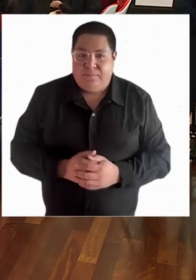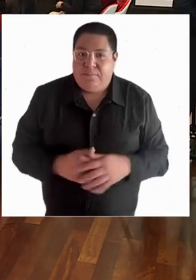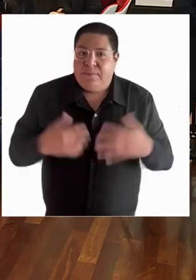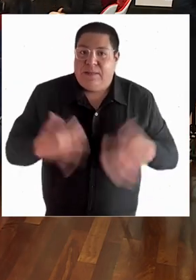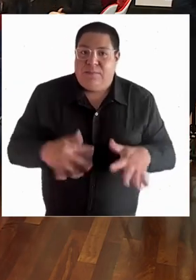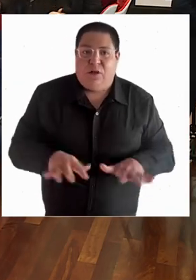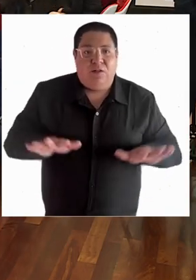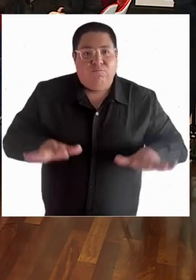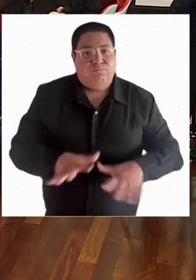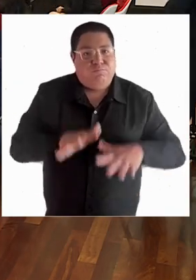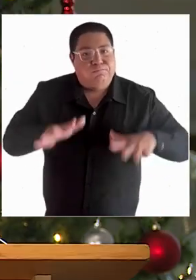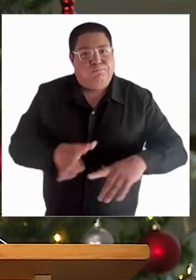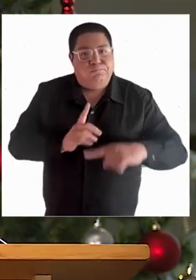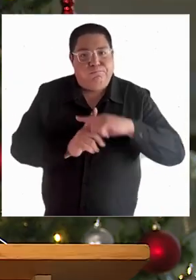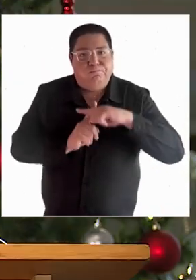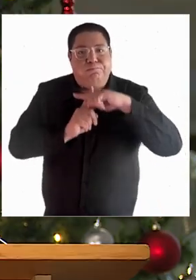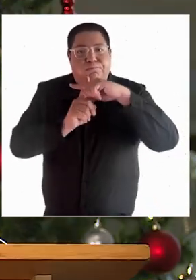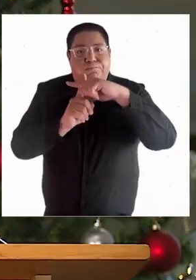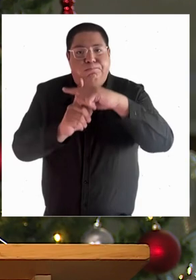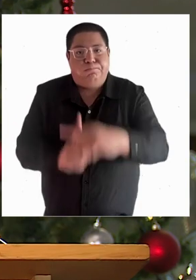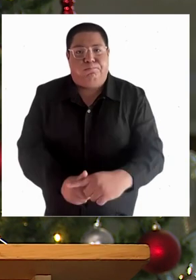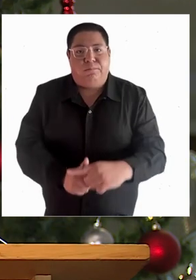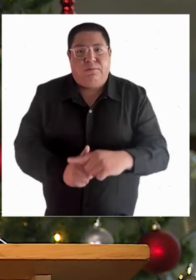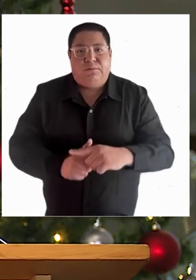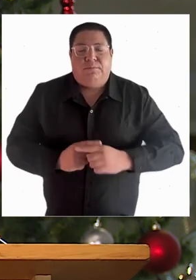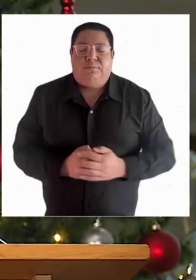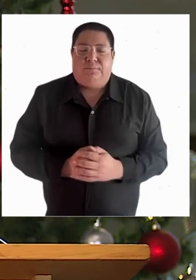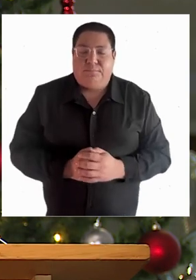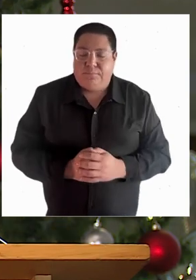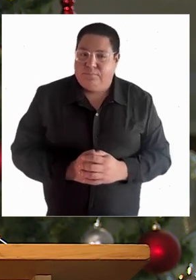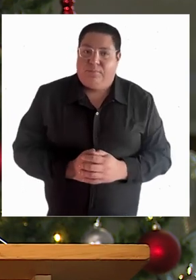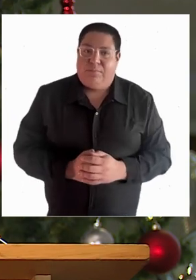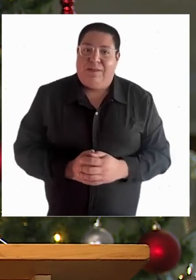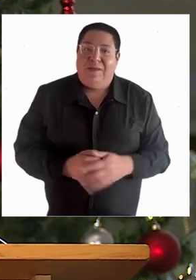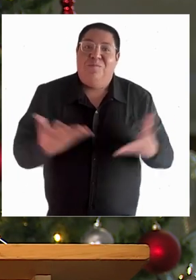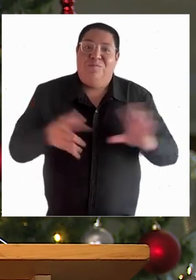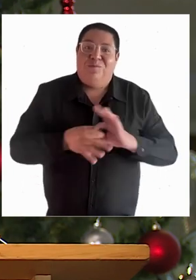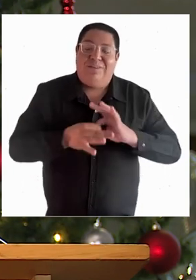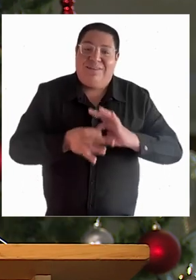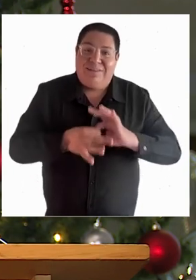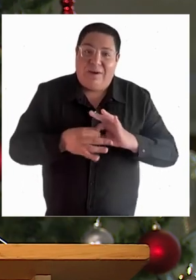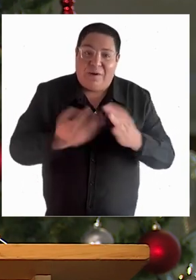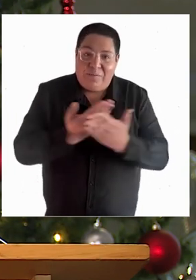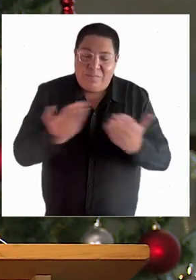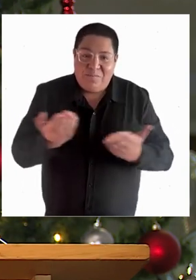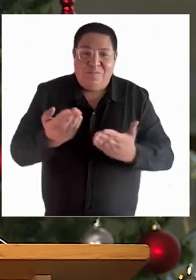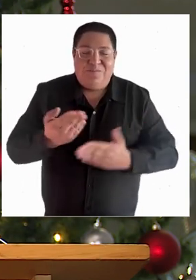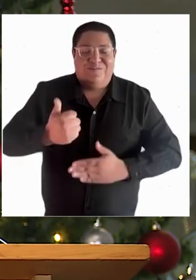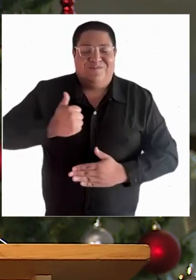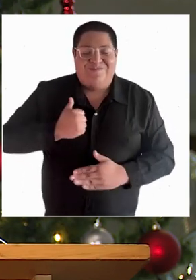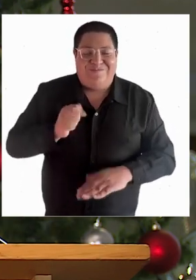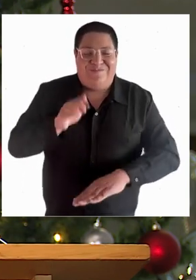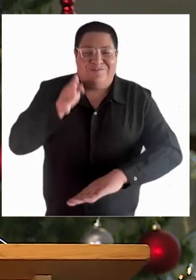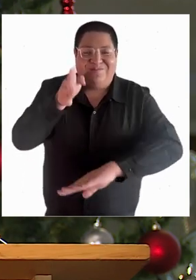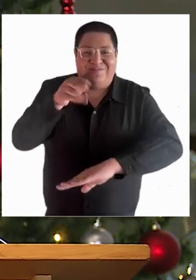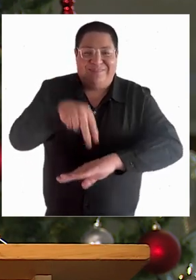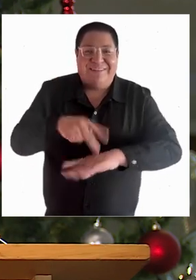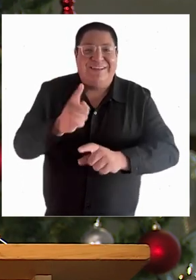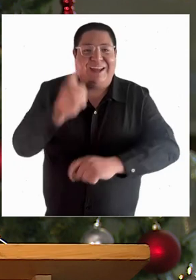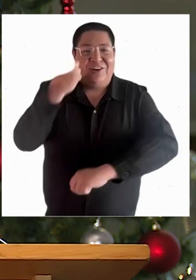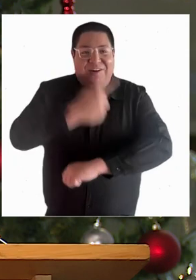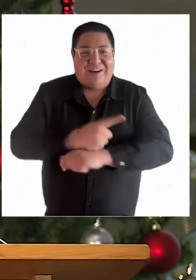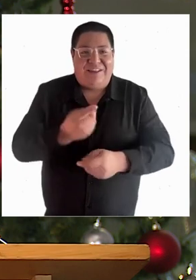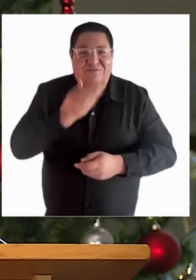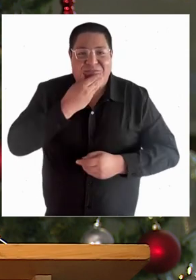Agradecemos el saludo del presidente de la Cámara de Diputadas y Diputados, don Ricardo Cifuentes Lillo. Damos las